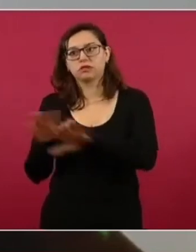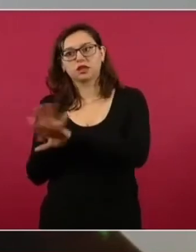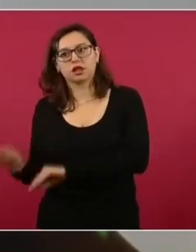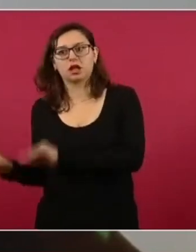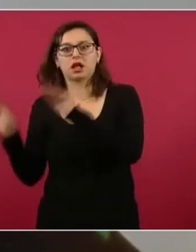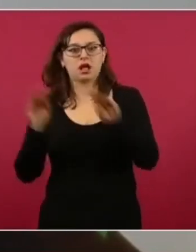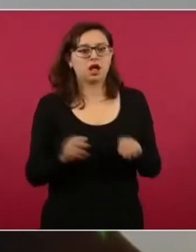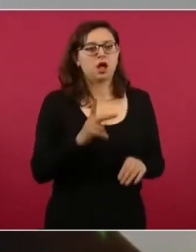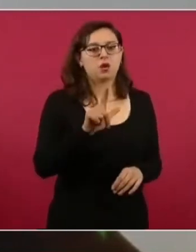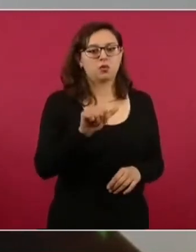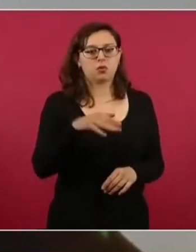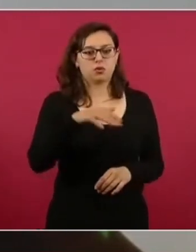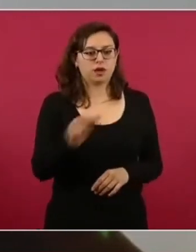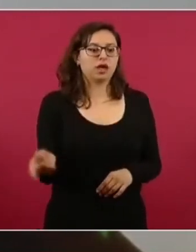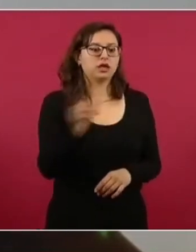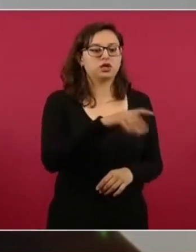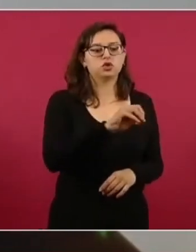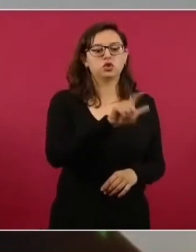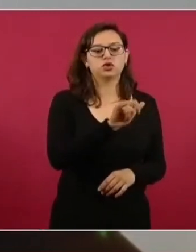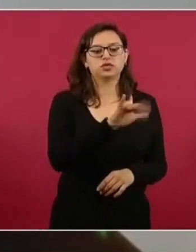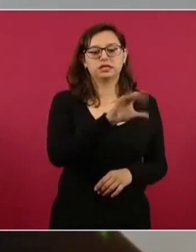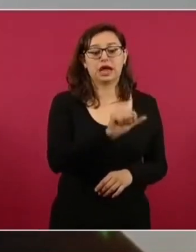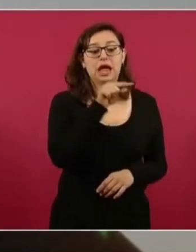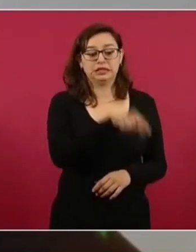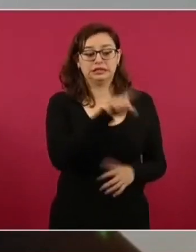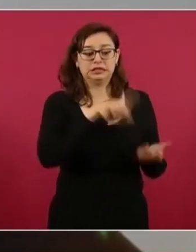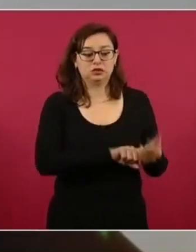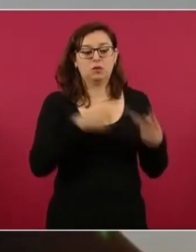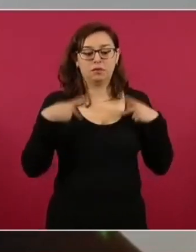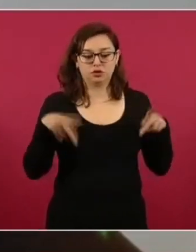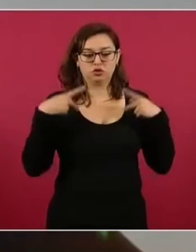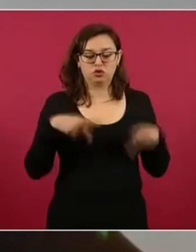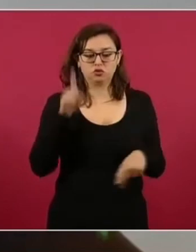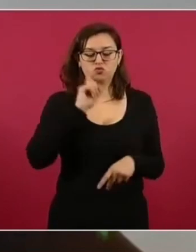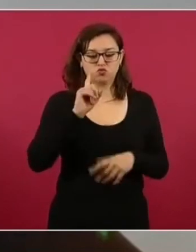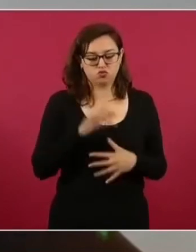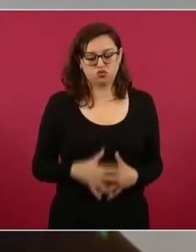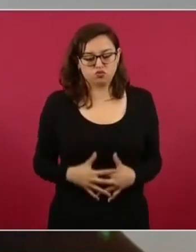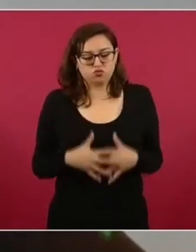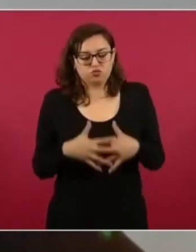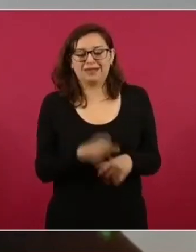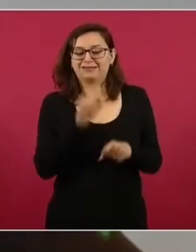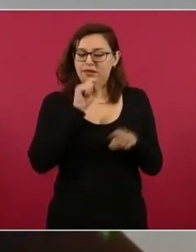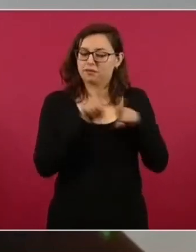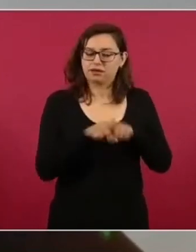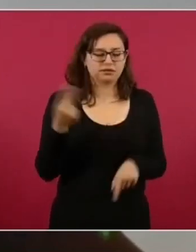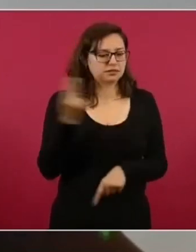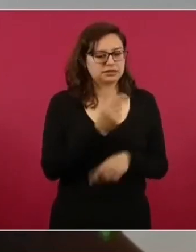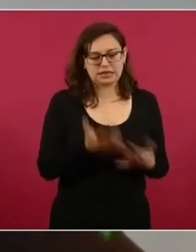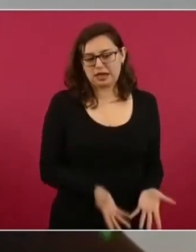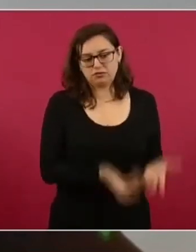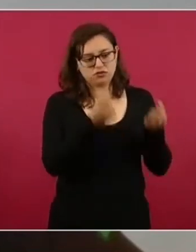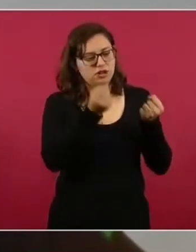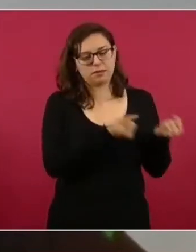y en Loxica, en donde también hay una persona que hay que trasladar, una persona embarazada, una señora embarazada que hay que